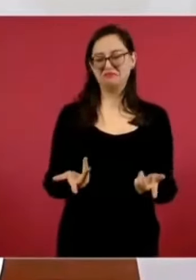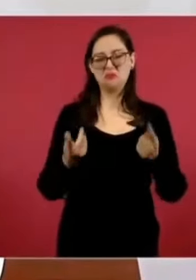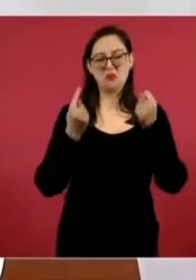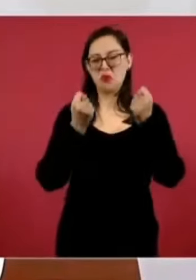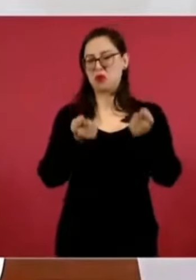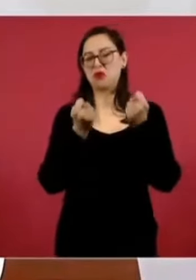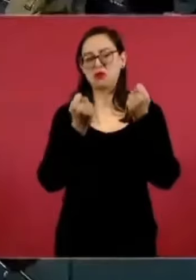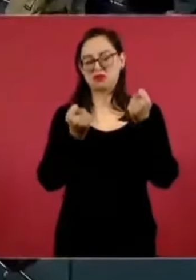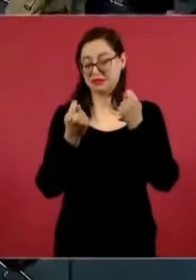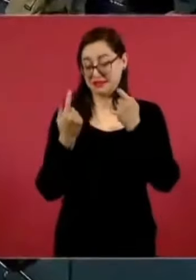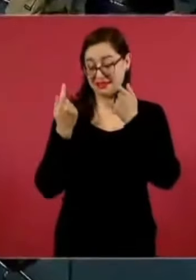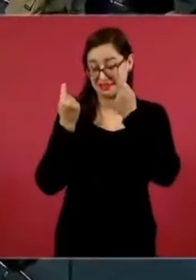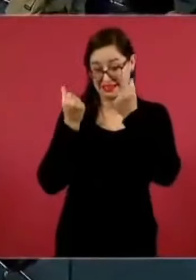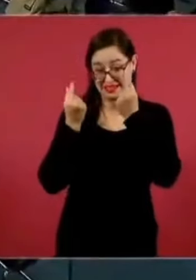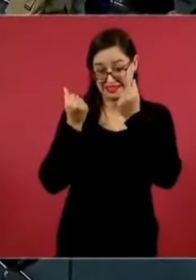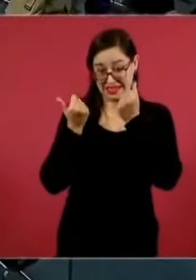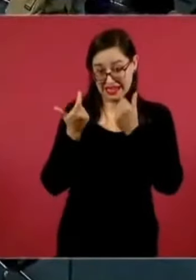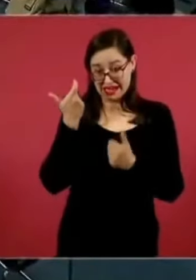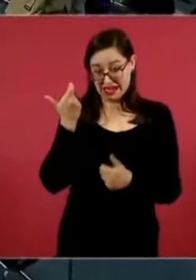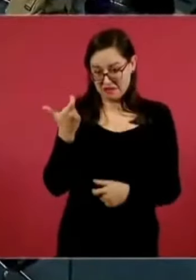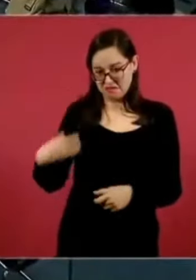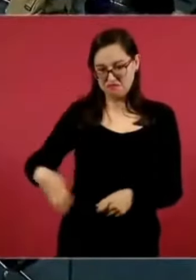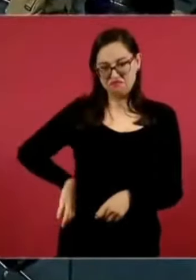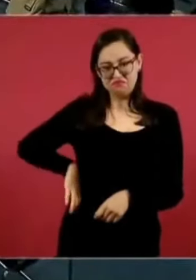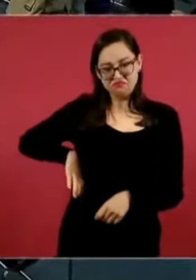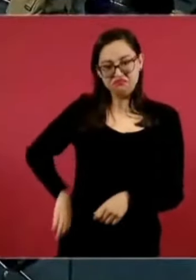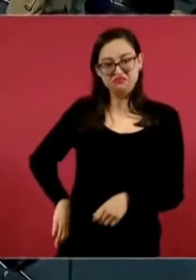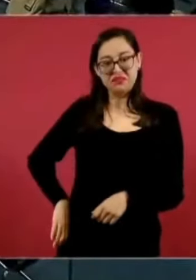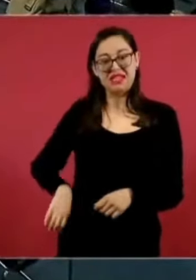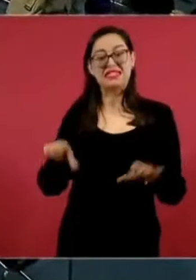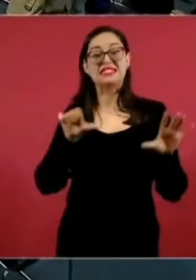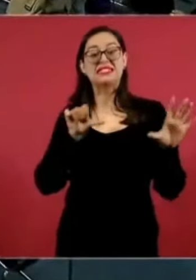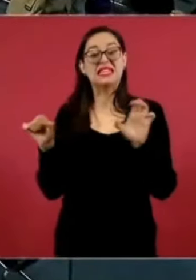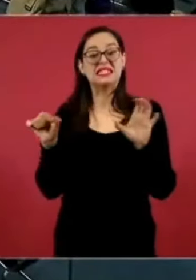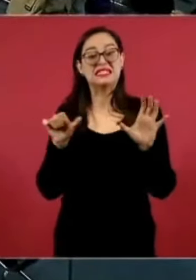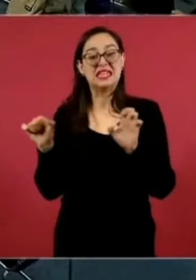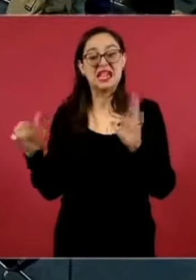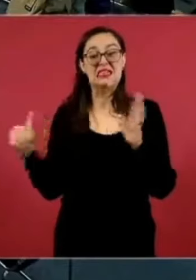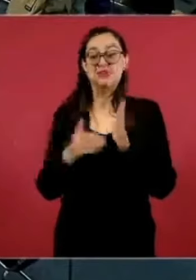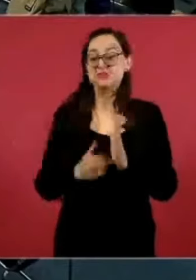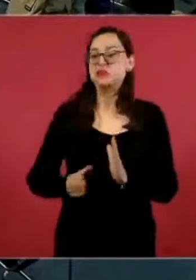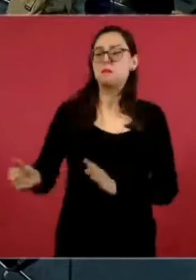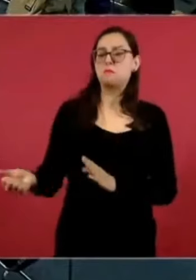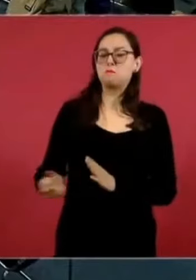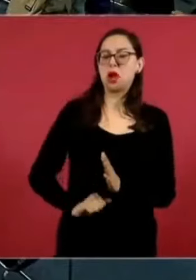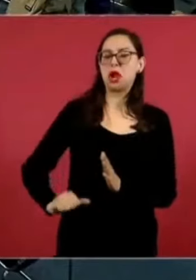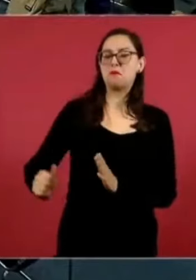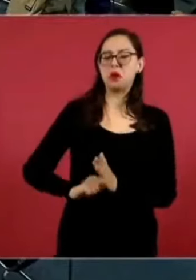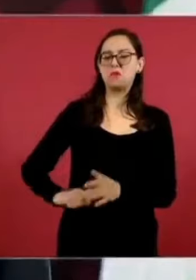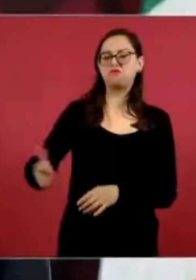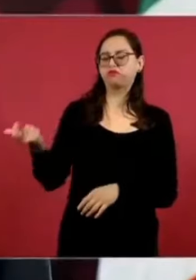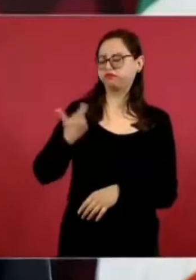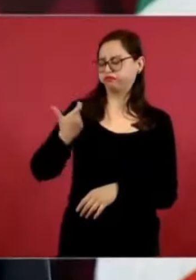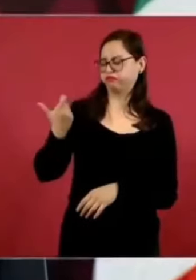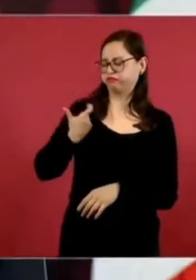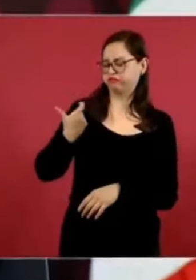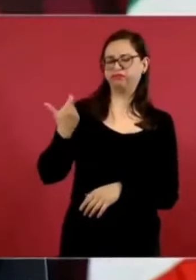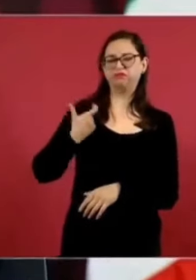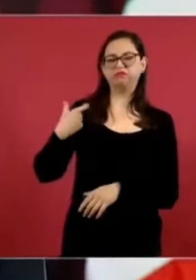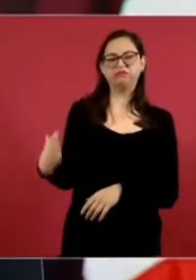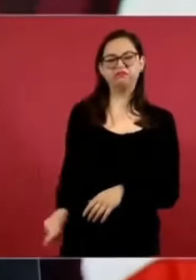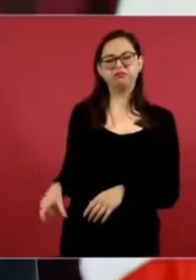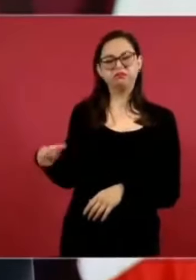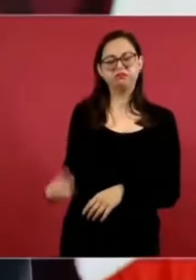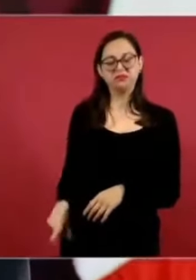¿Cómo voy a ganar 600 mil pesos mensuales en un